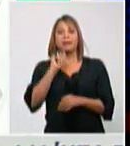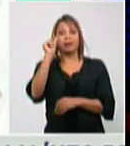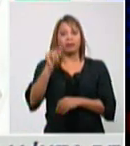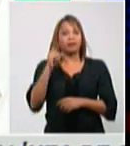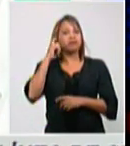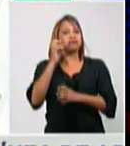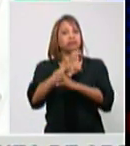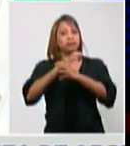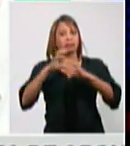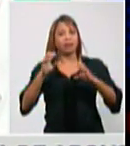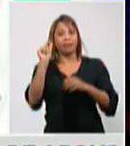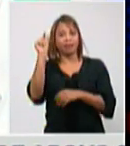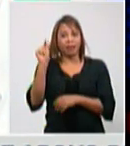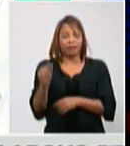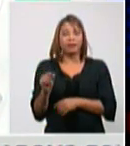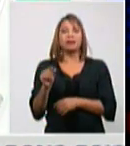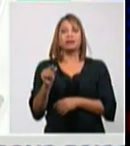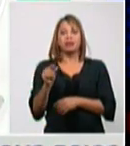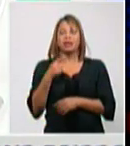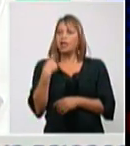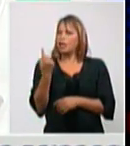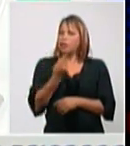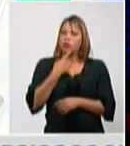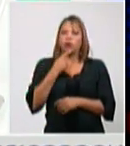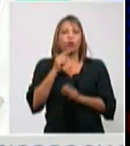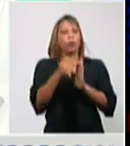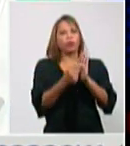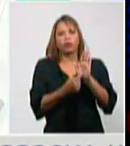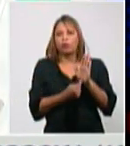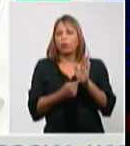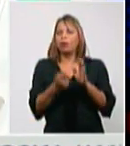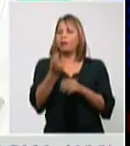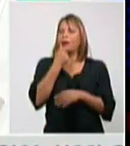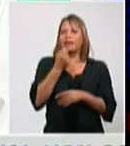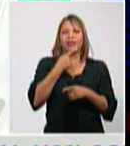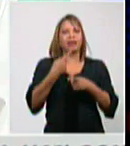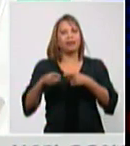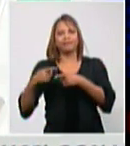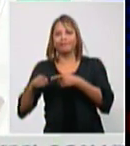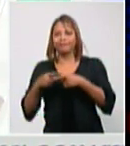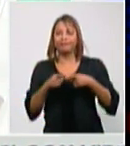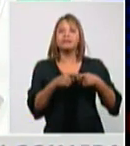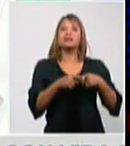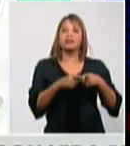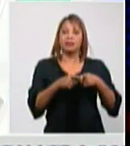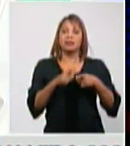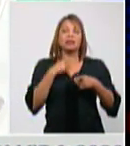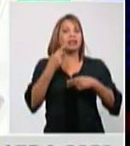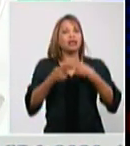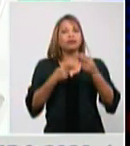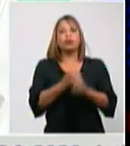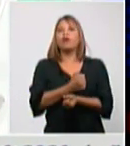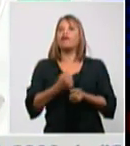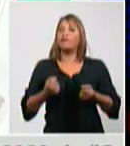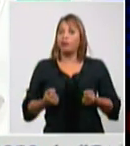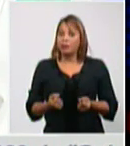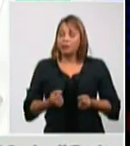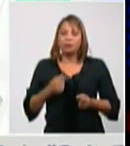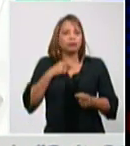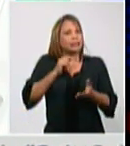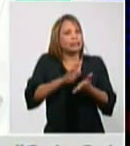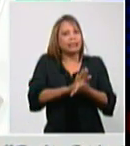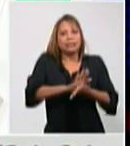con todo el arsenal que tenemos de protocolos de tratamiento y demás, se hicieron, se hizo un esfuerzo, pero